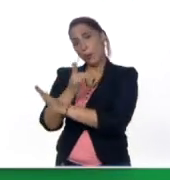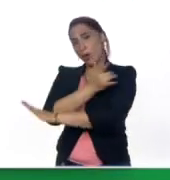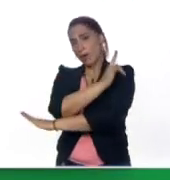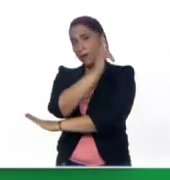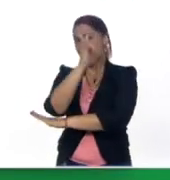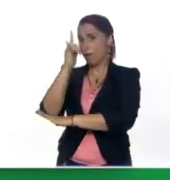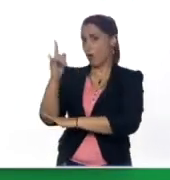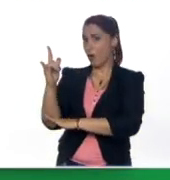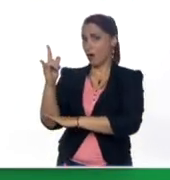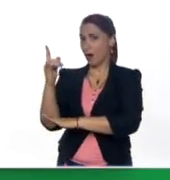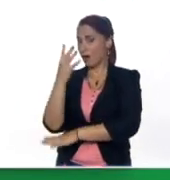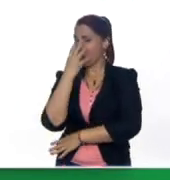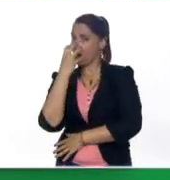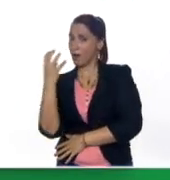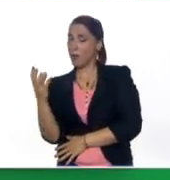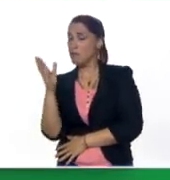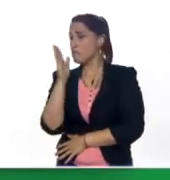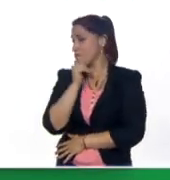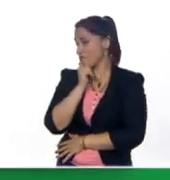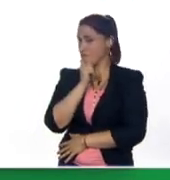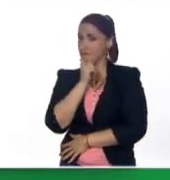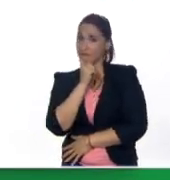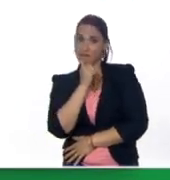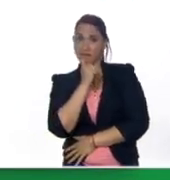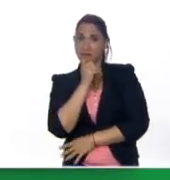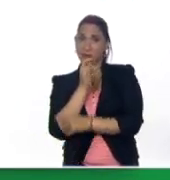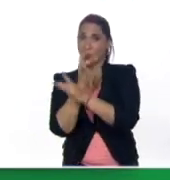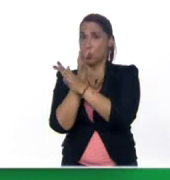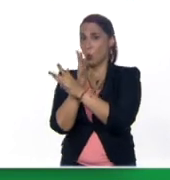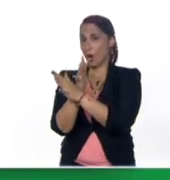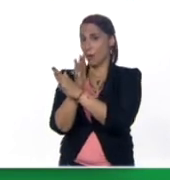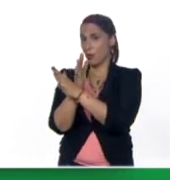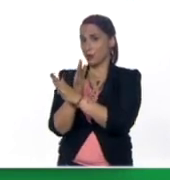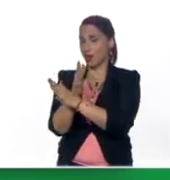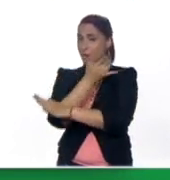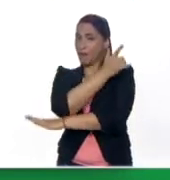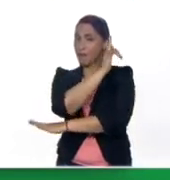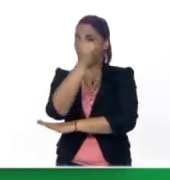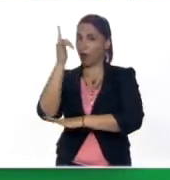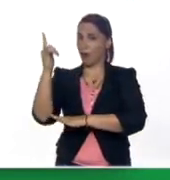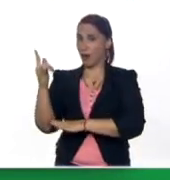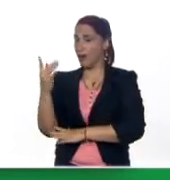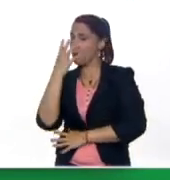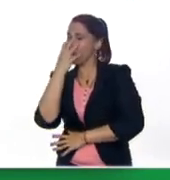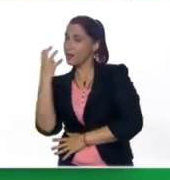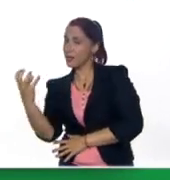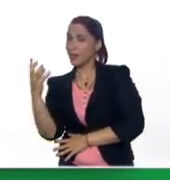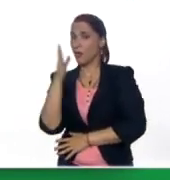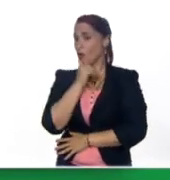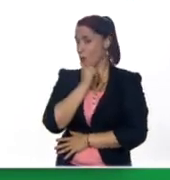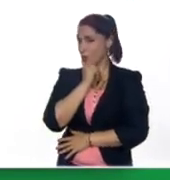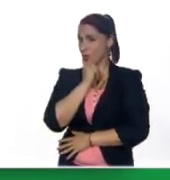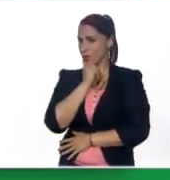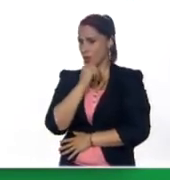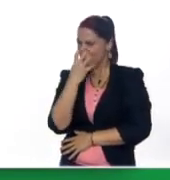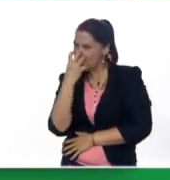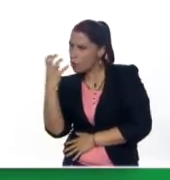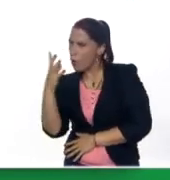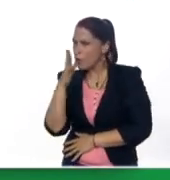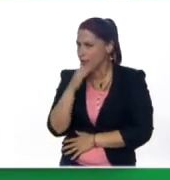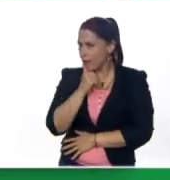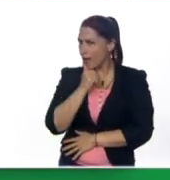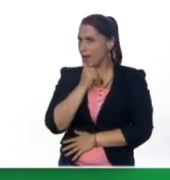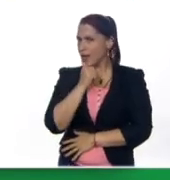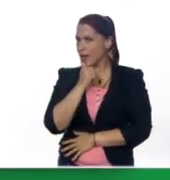Juguemos en el bosque mientras el lobo no está Juguemos en el bosque mientras el lobo no está